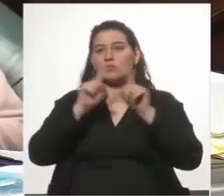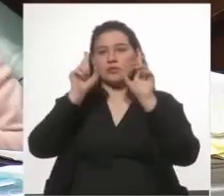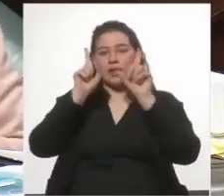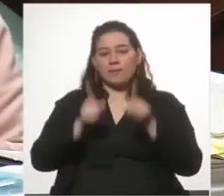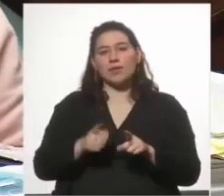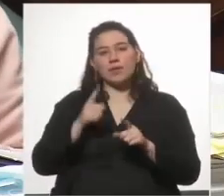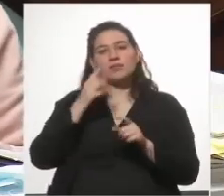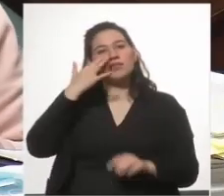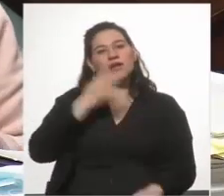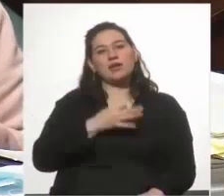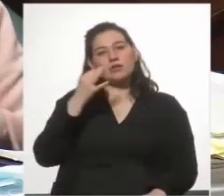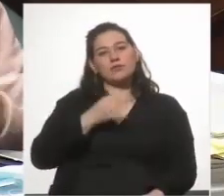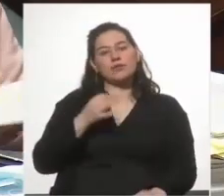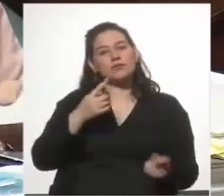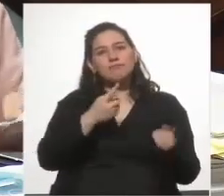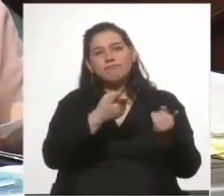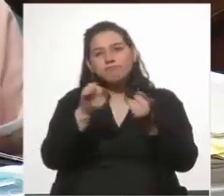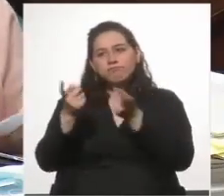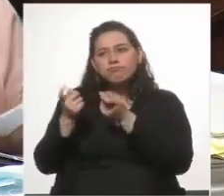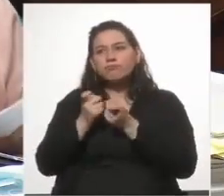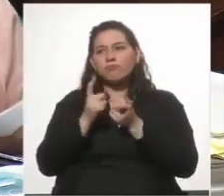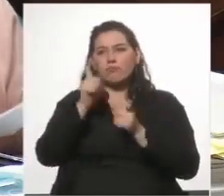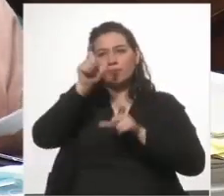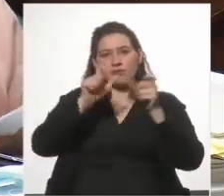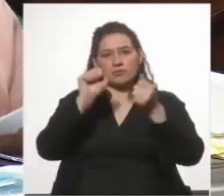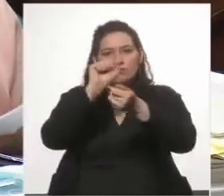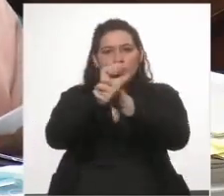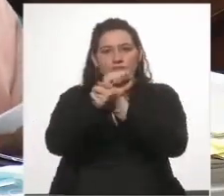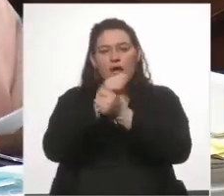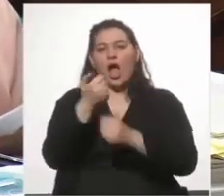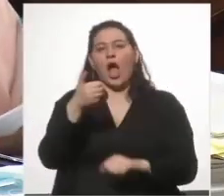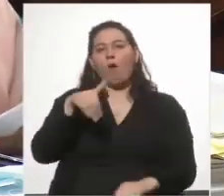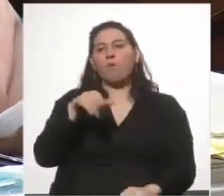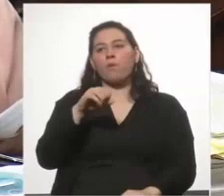testimonios a donde estaba detenido Amodio Pérez.